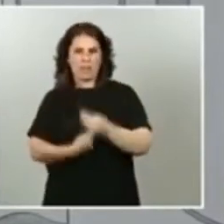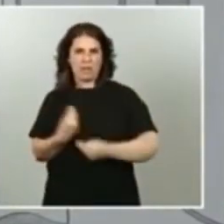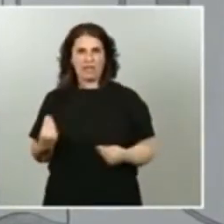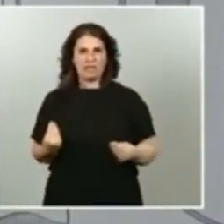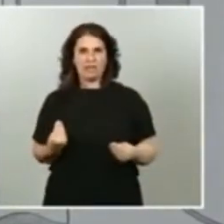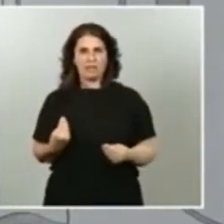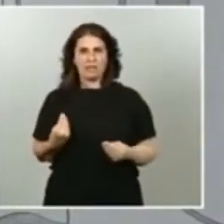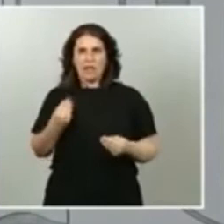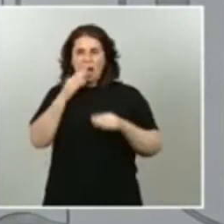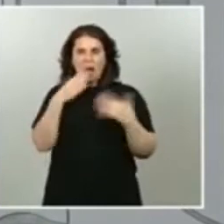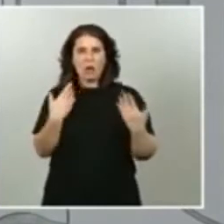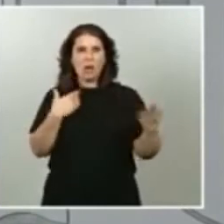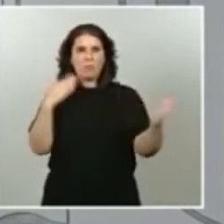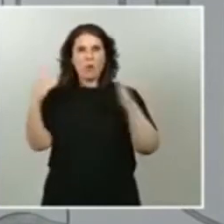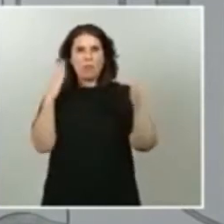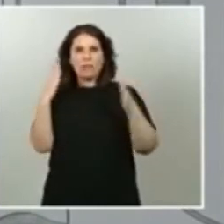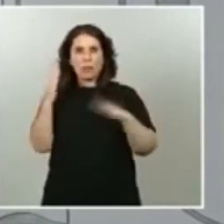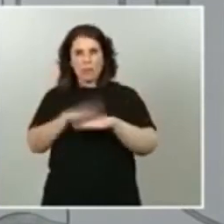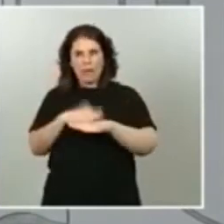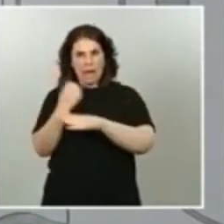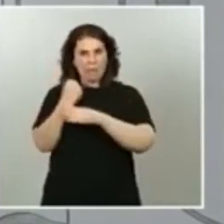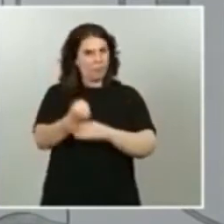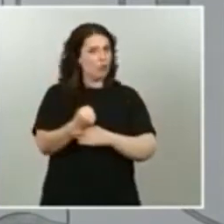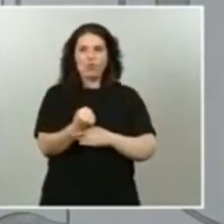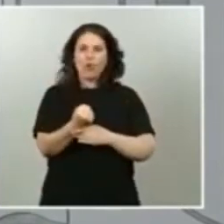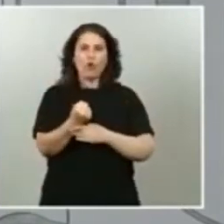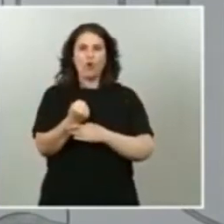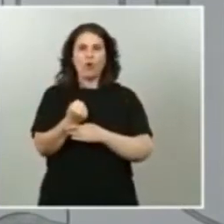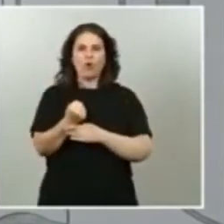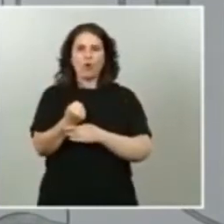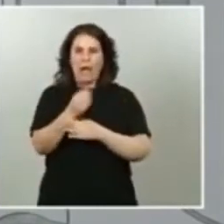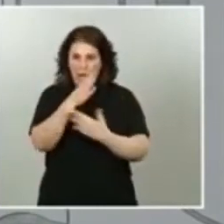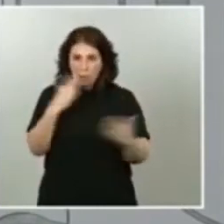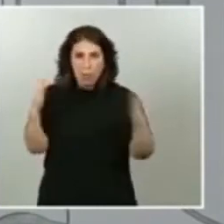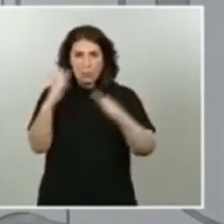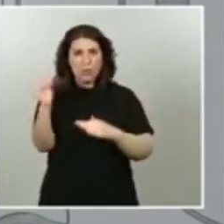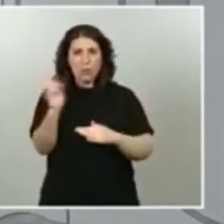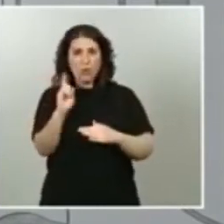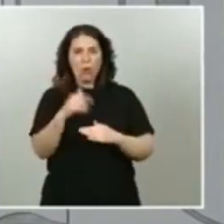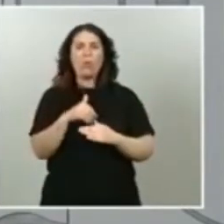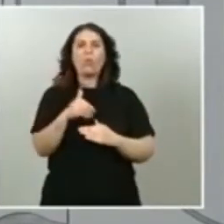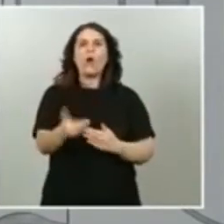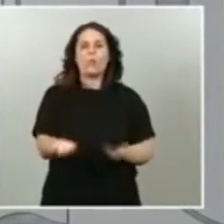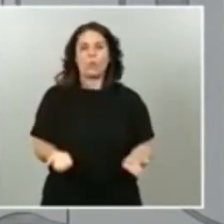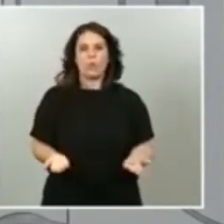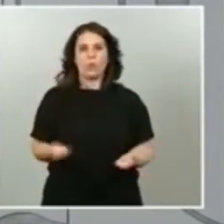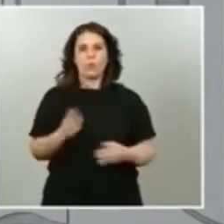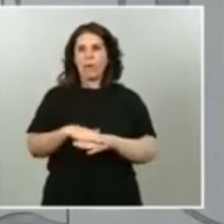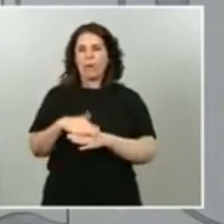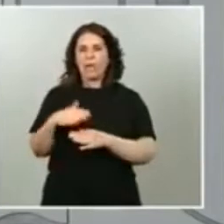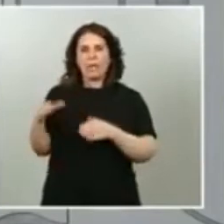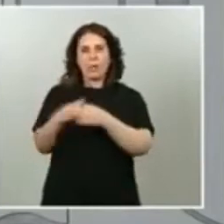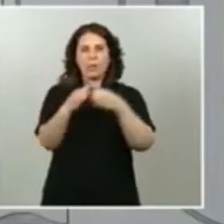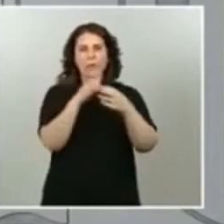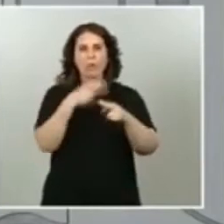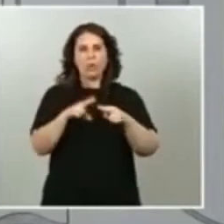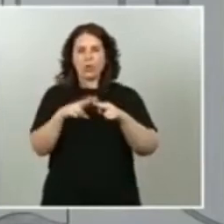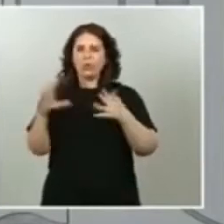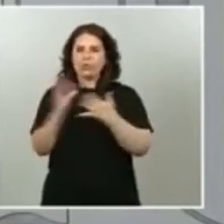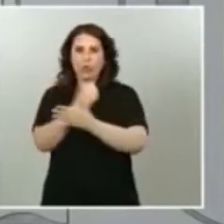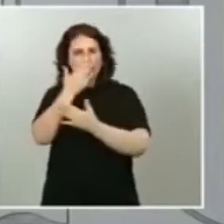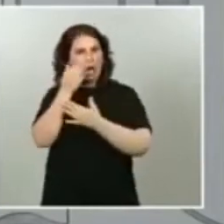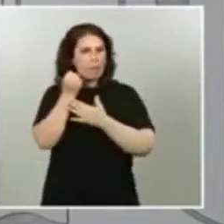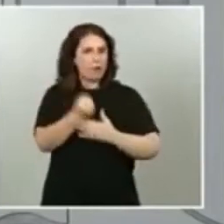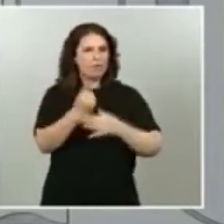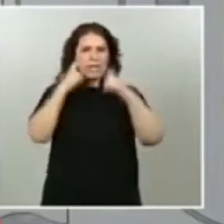¿cuándo es el momento para que haya unidad de acción por parte de las formaciones políticas intentando sacar a nuestro país de